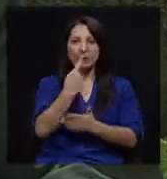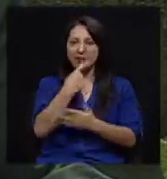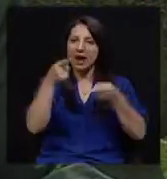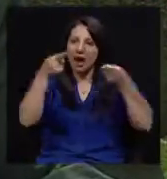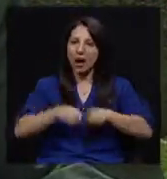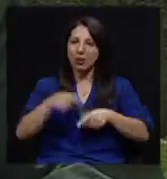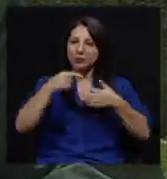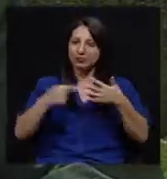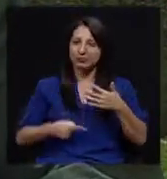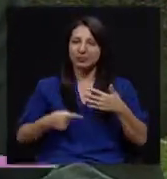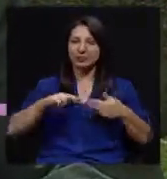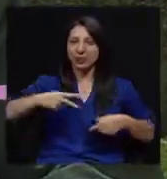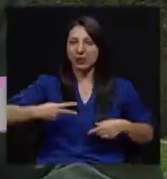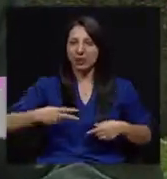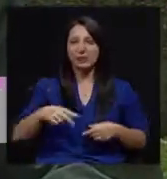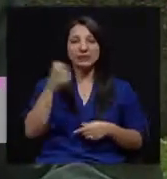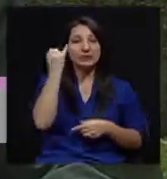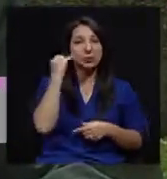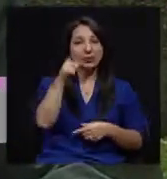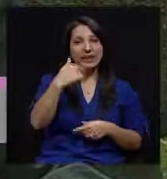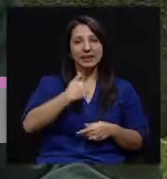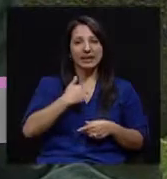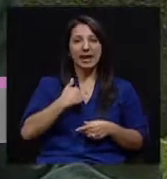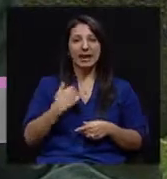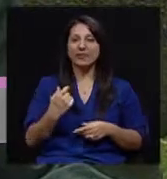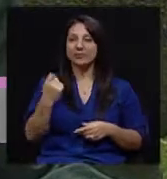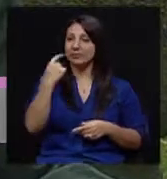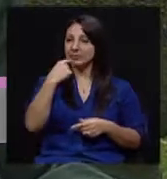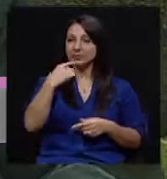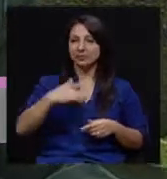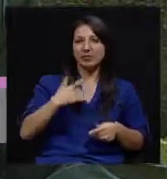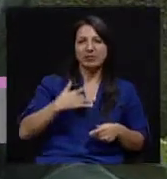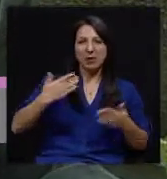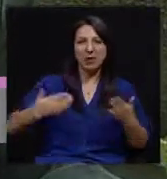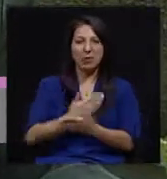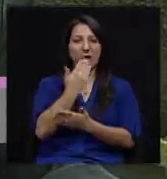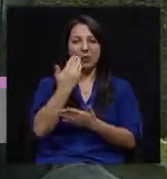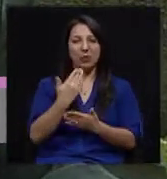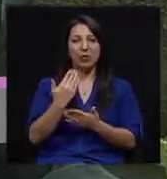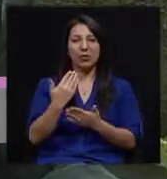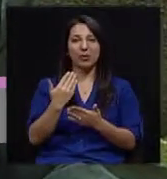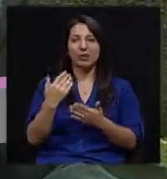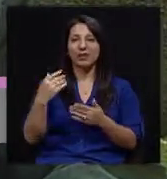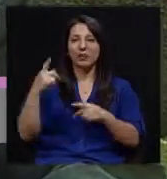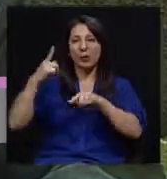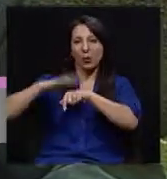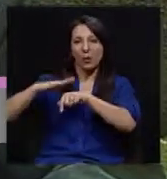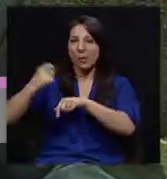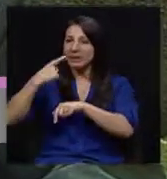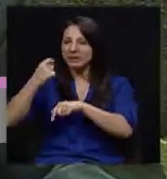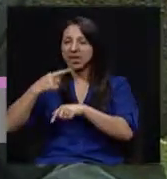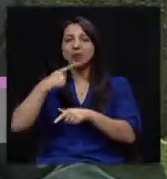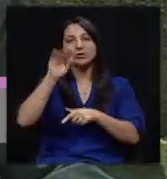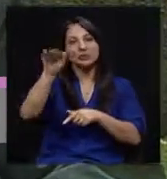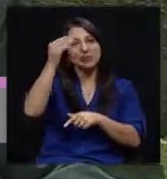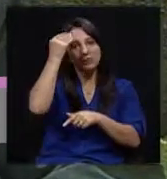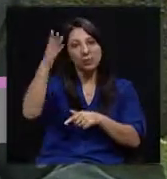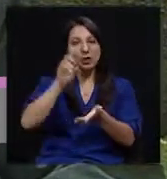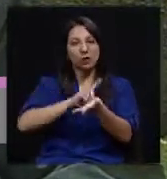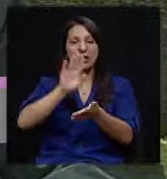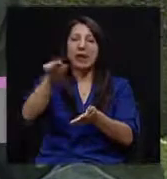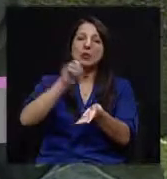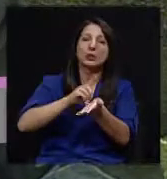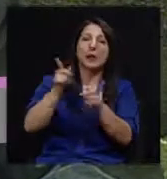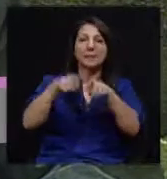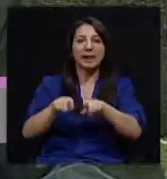acaso apareciera una situación nueva o un síntoma nuevo, que tal vez sea un efecto adverso, que le comenten al médico. Le doctor, me está